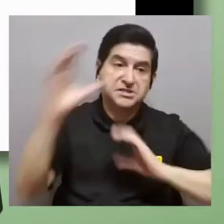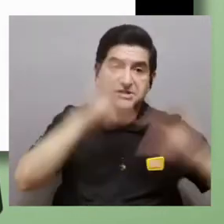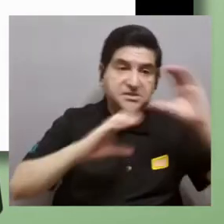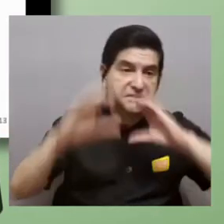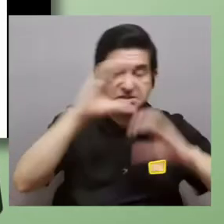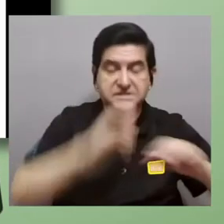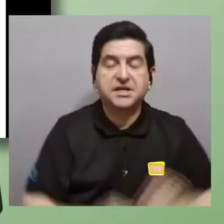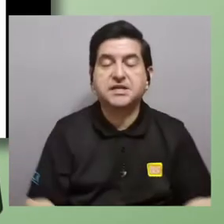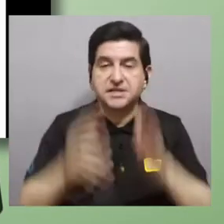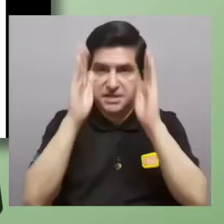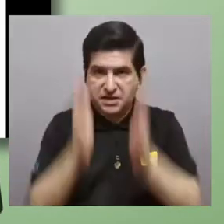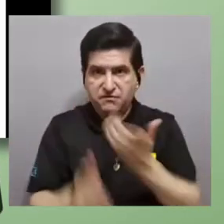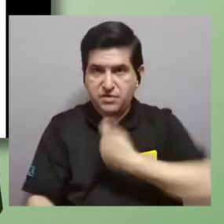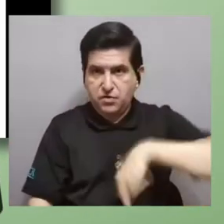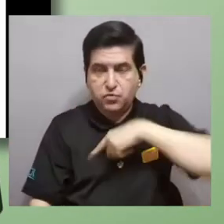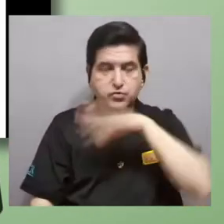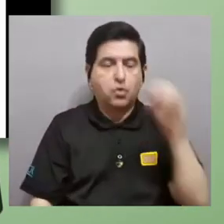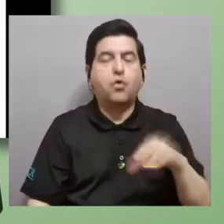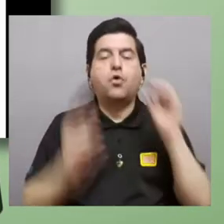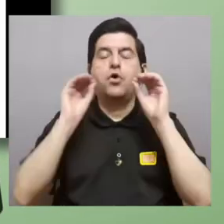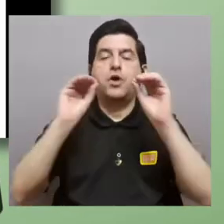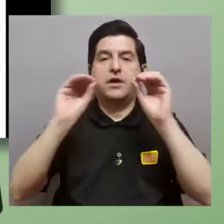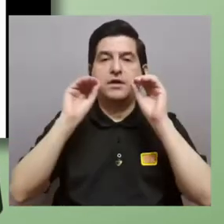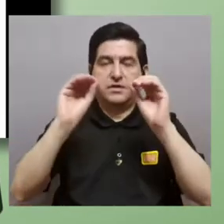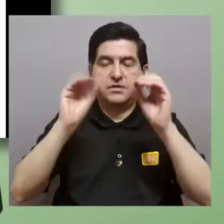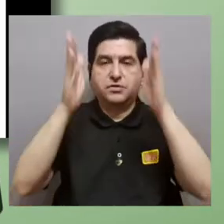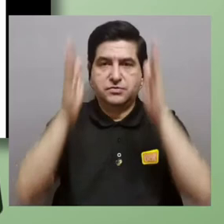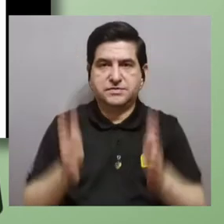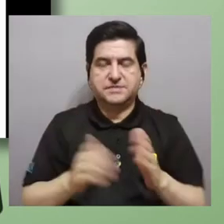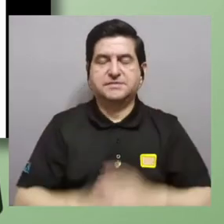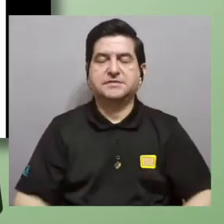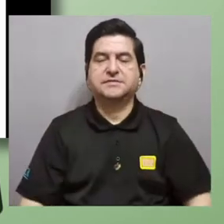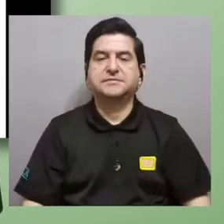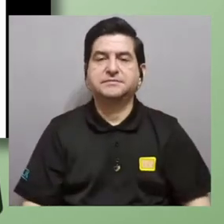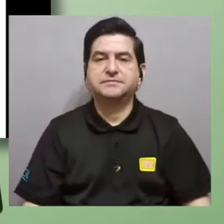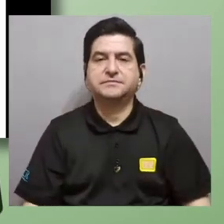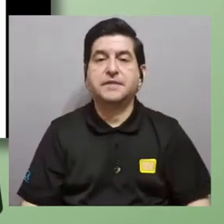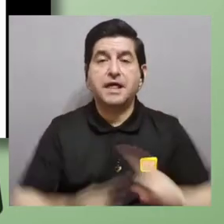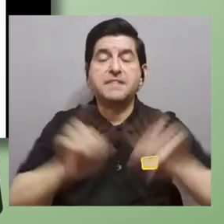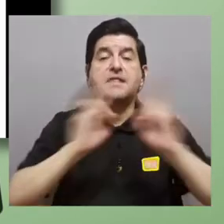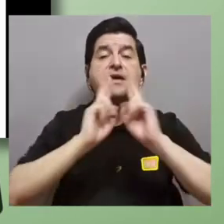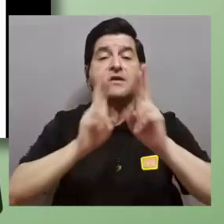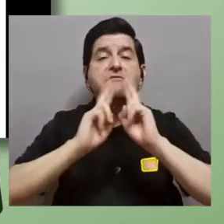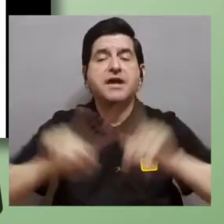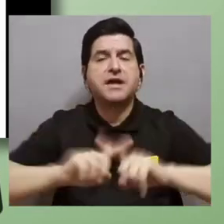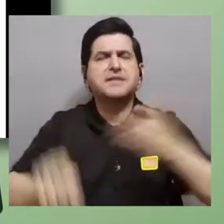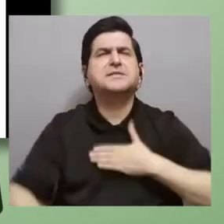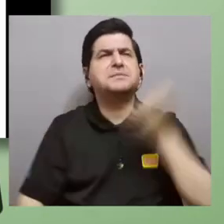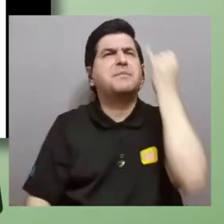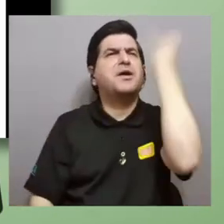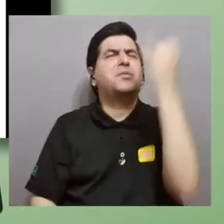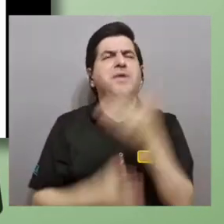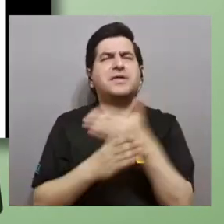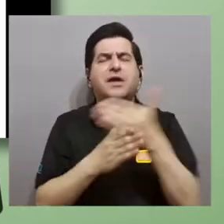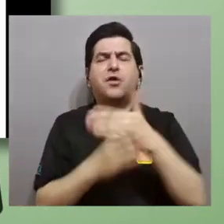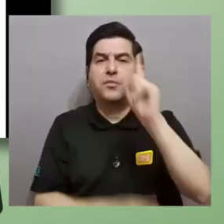científicos científicas o a nivel docente tenemos varios resultados pero mi idea es compartir uno para